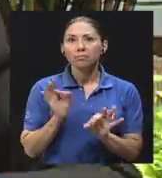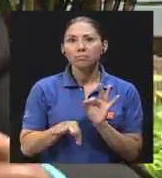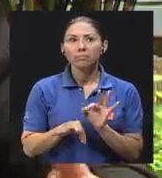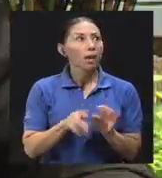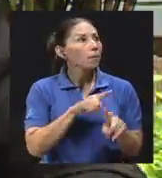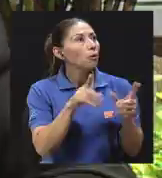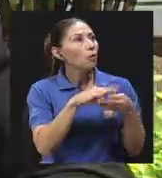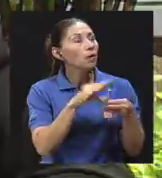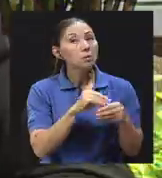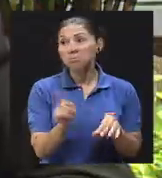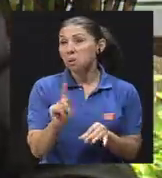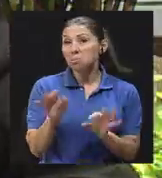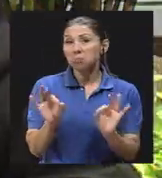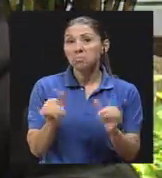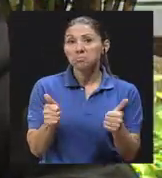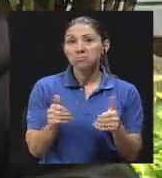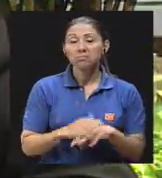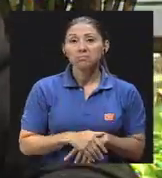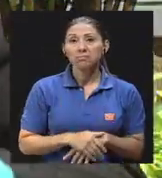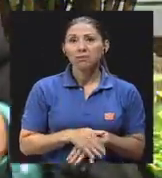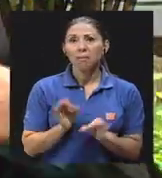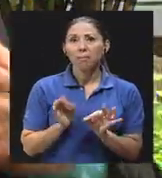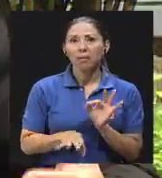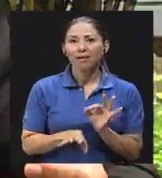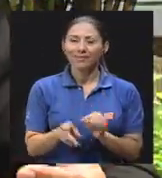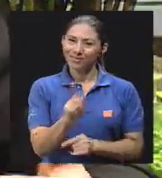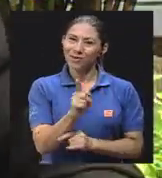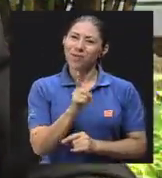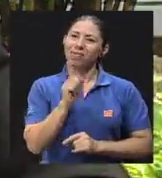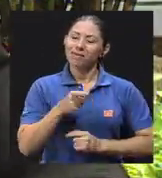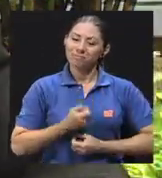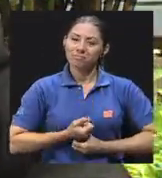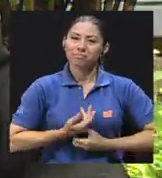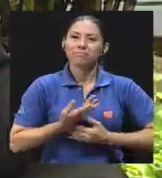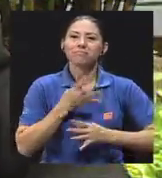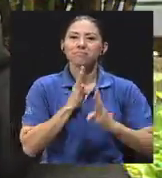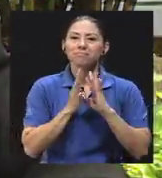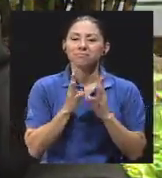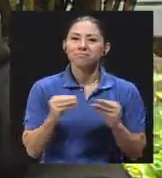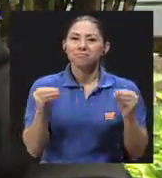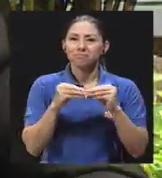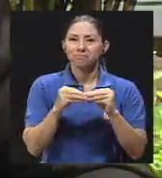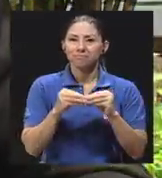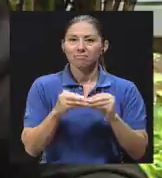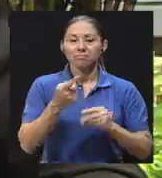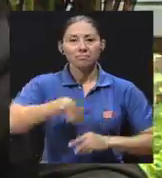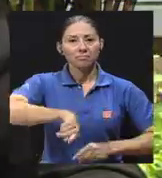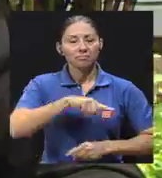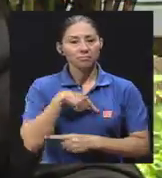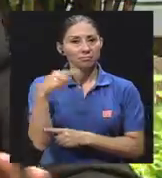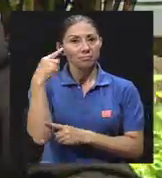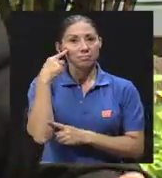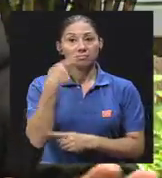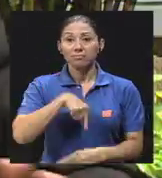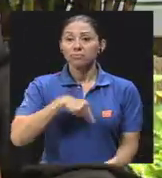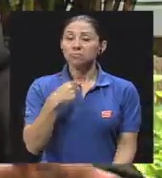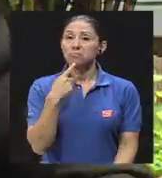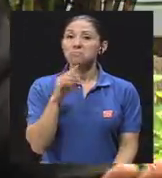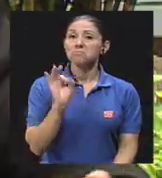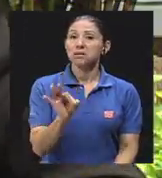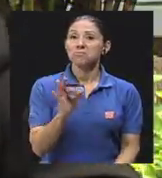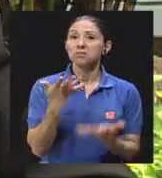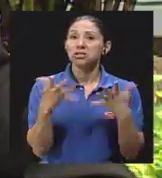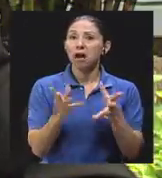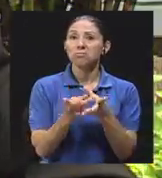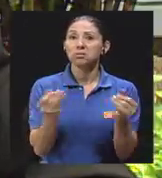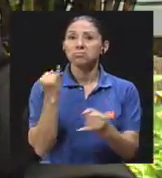Pero contame más, no es que me fue bien, entonces es hablar más, y pensamos que con solo decir bien ya está